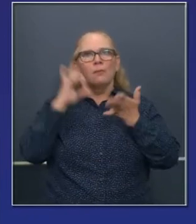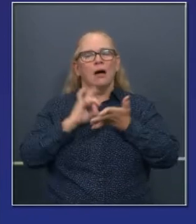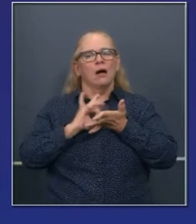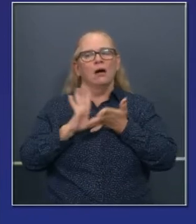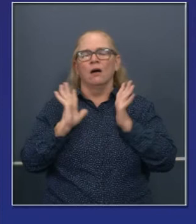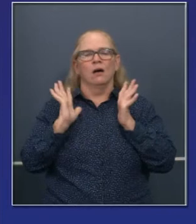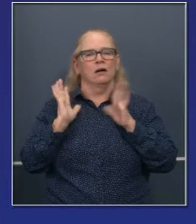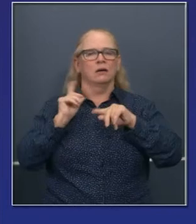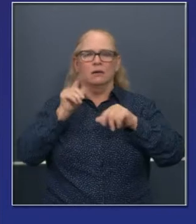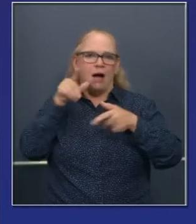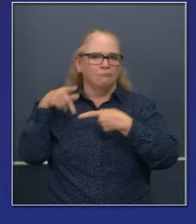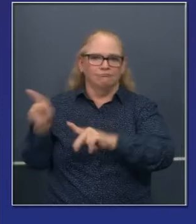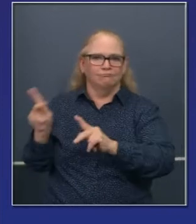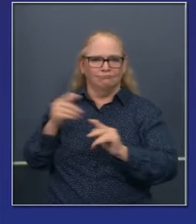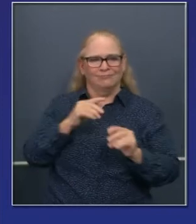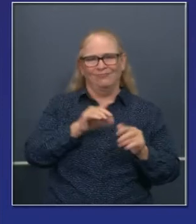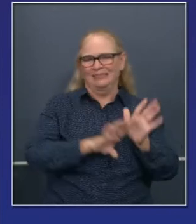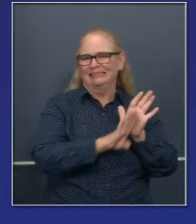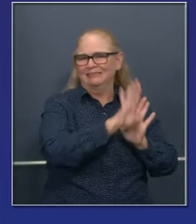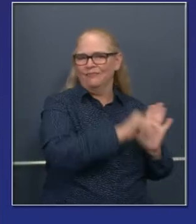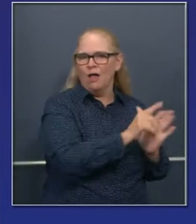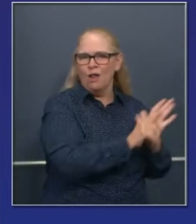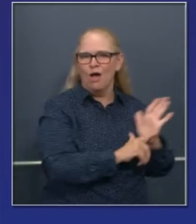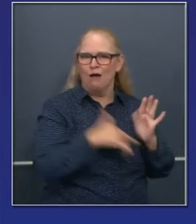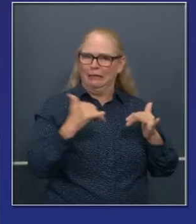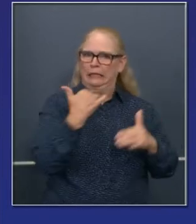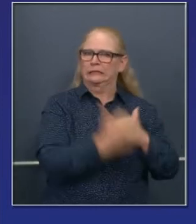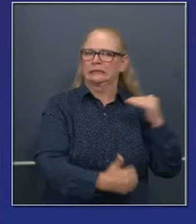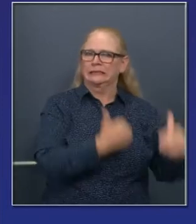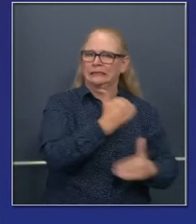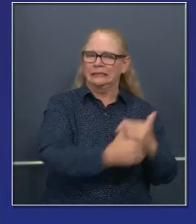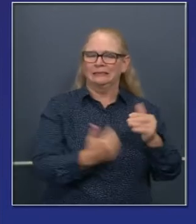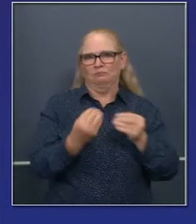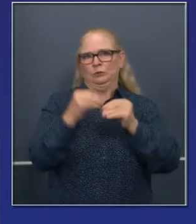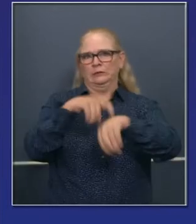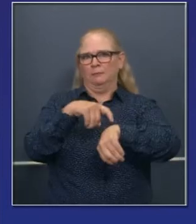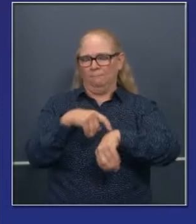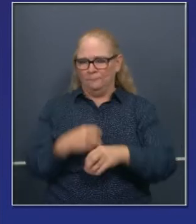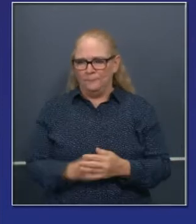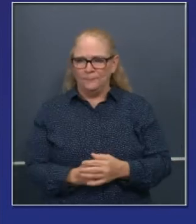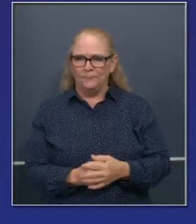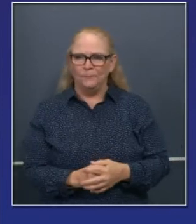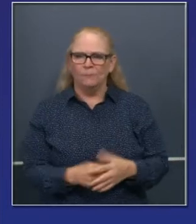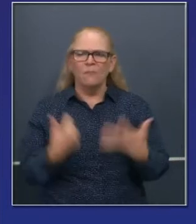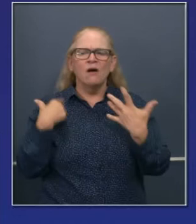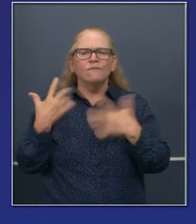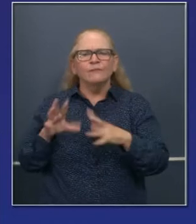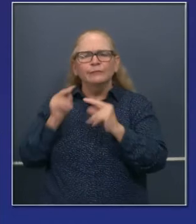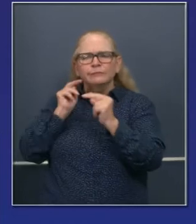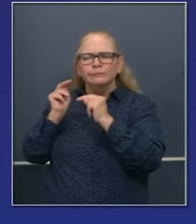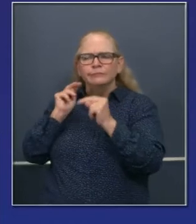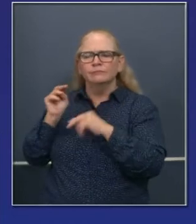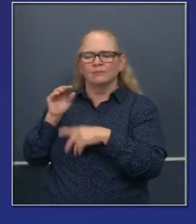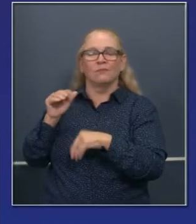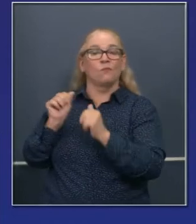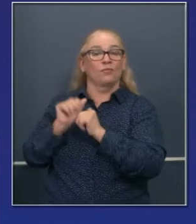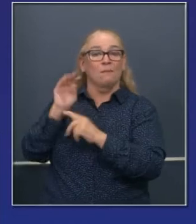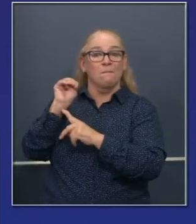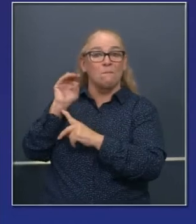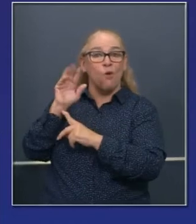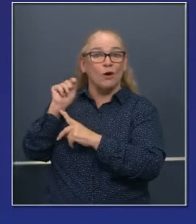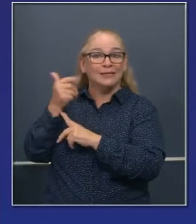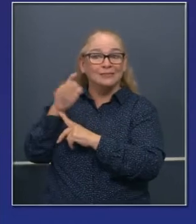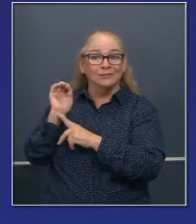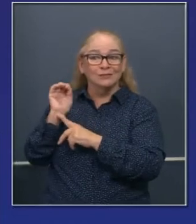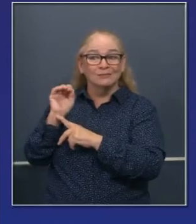trabajar con bancos muy grandes en los Estados Unidos en cuanto a perdón o retraso en pagos de hipotecas. Somos los